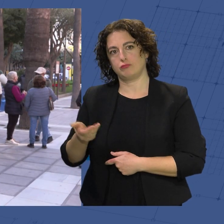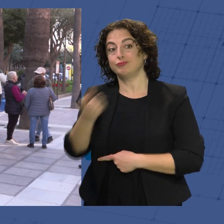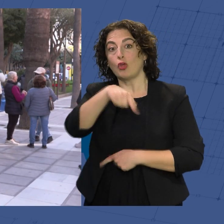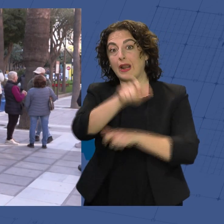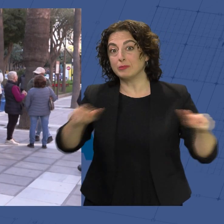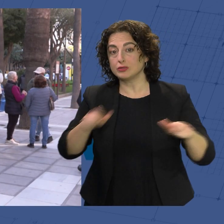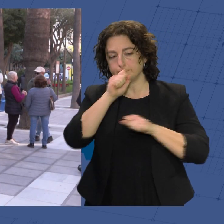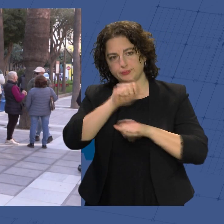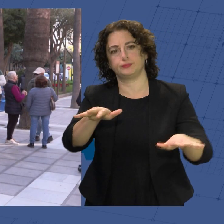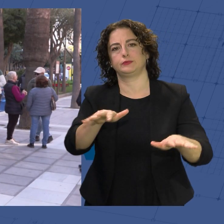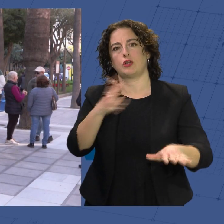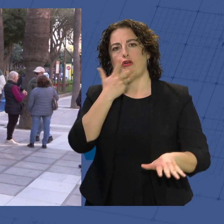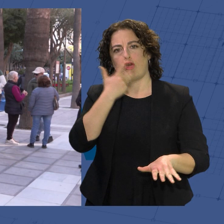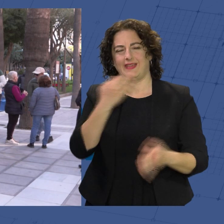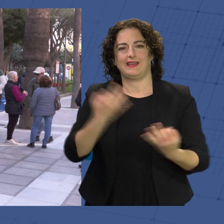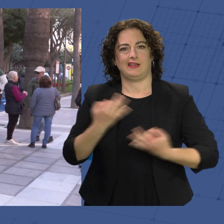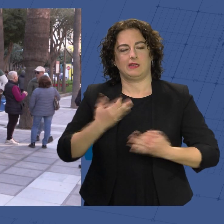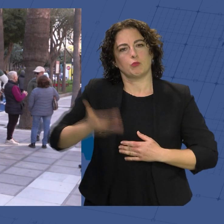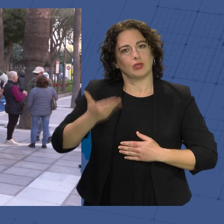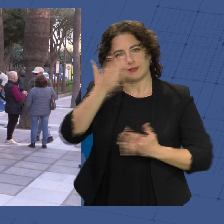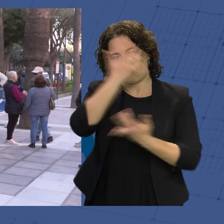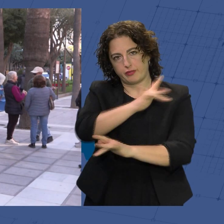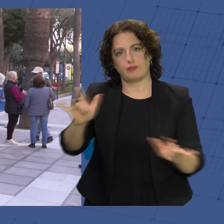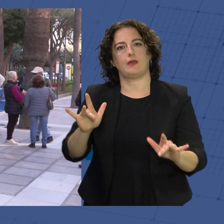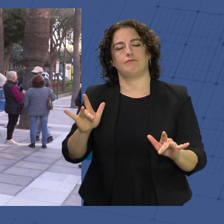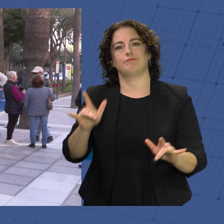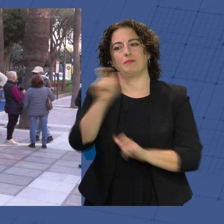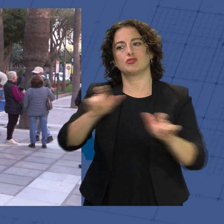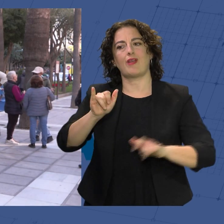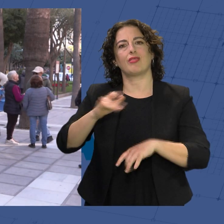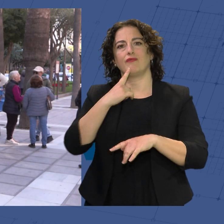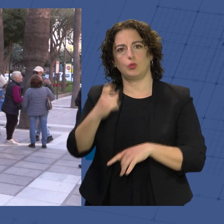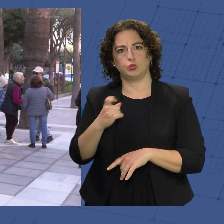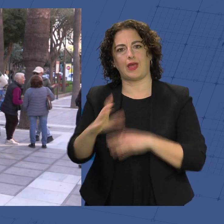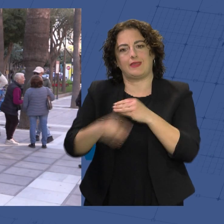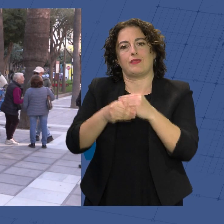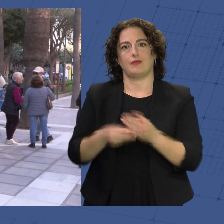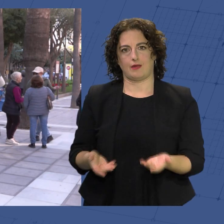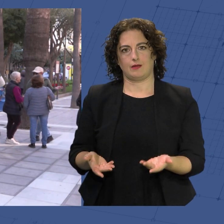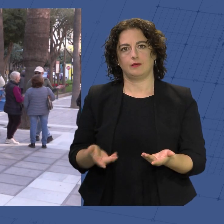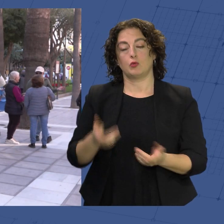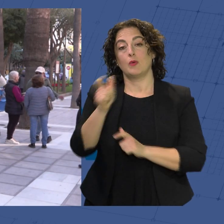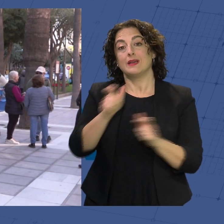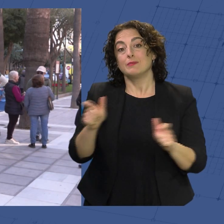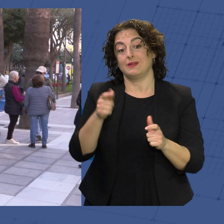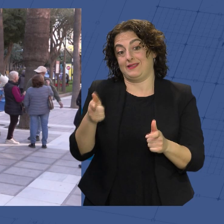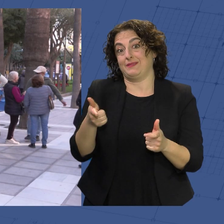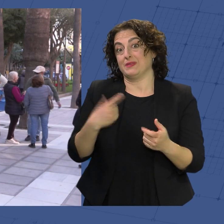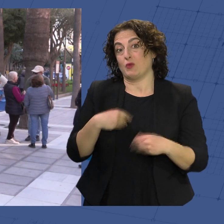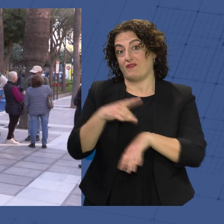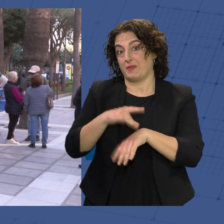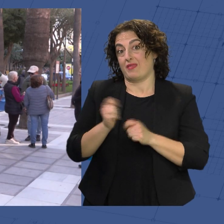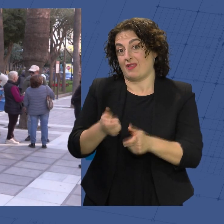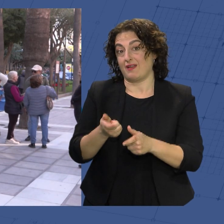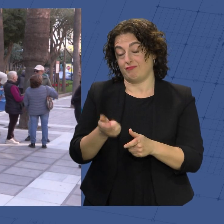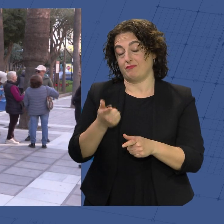personas lo importante que es concienciar para las personas que tienen dificultades añadidas que son las que generan esta enfermedad.